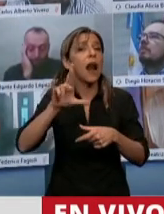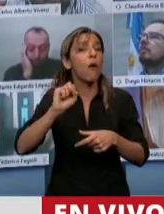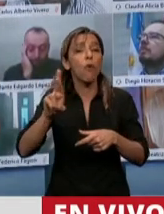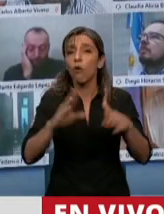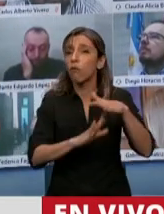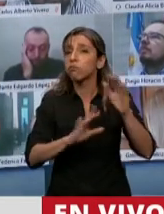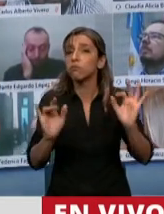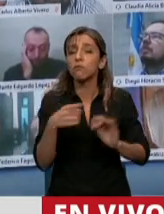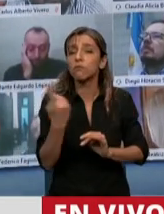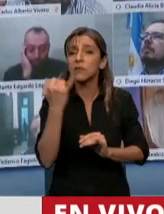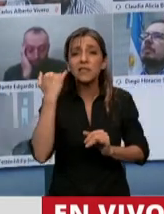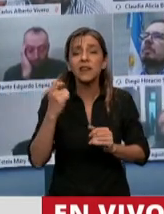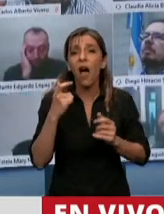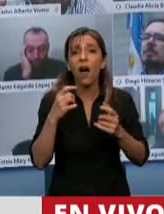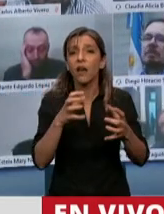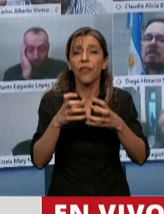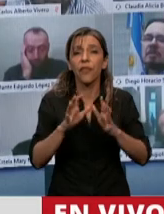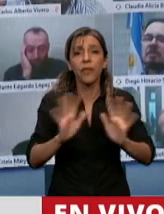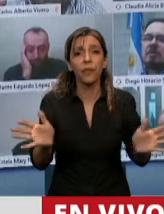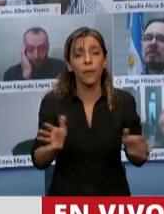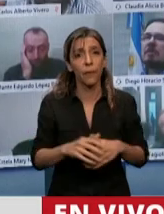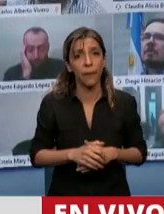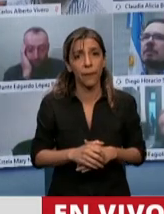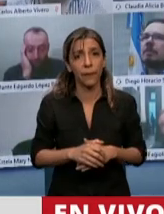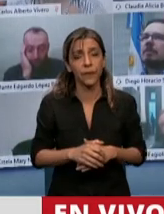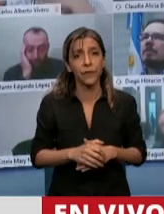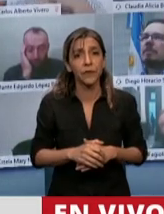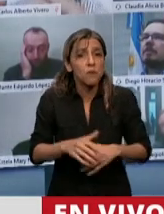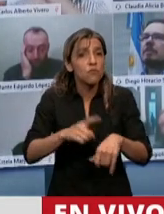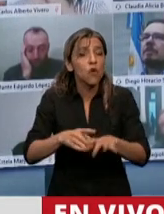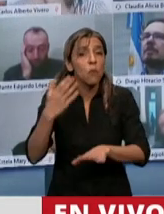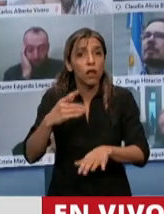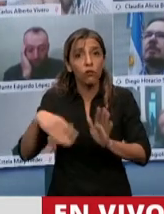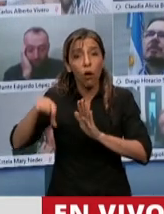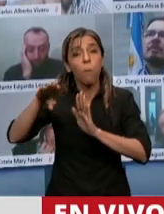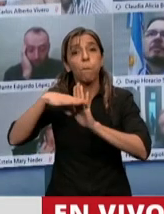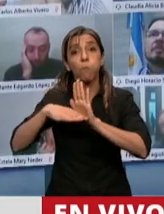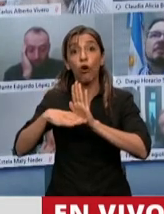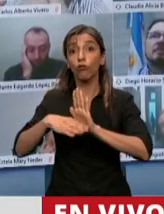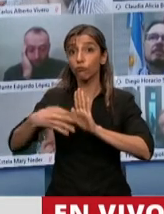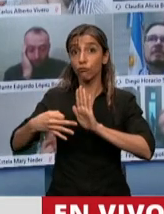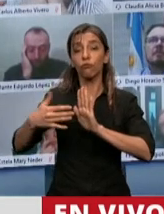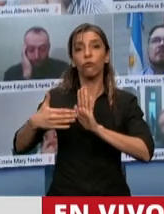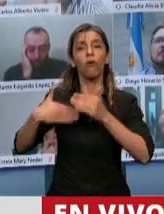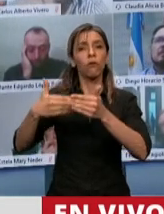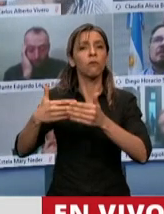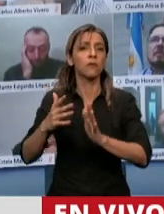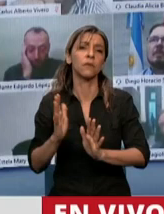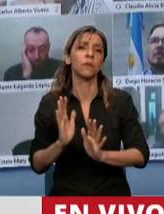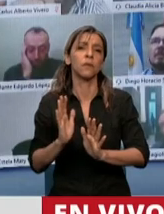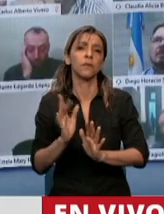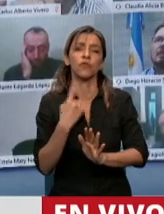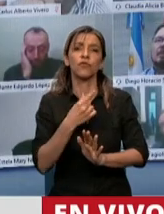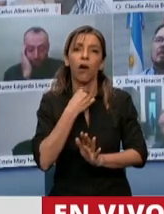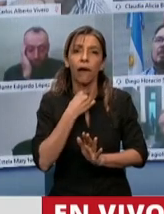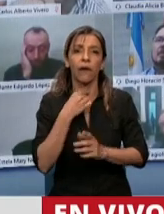prorrogado el protocolo. No estamos discutiendo eso, no nos pongan en una discusión que